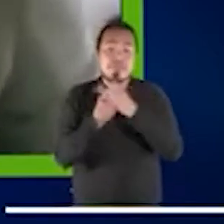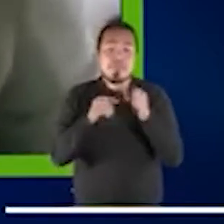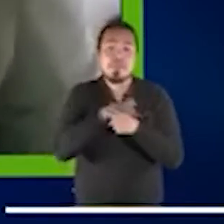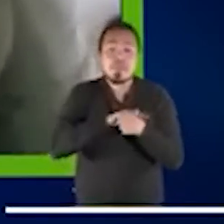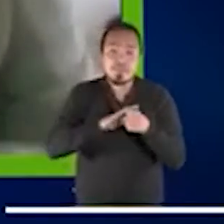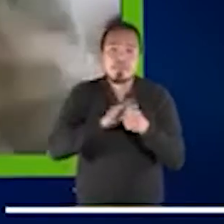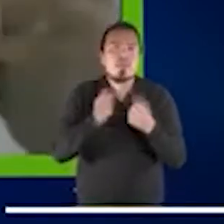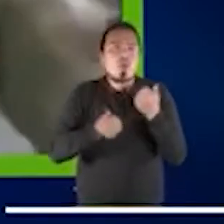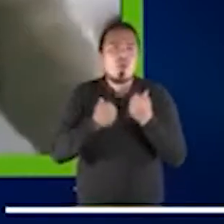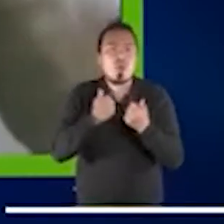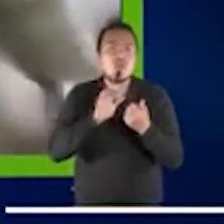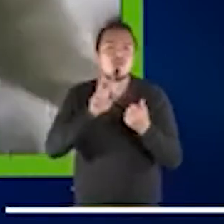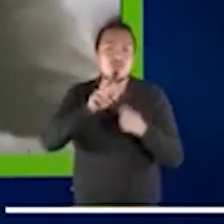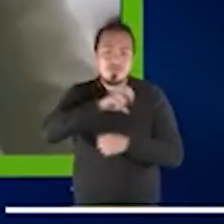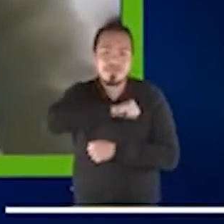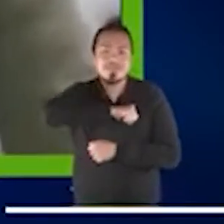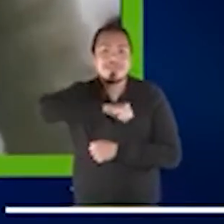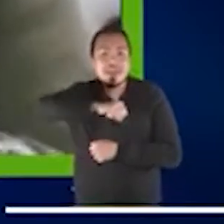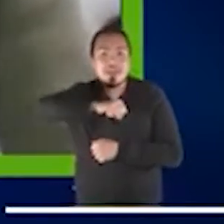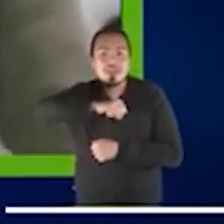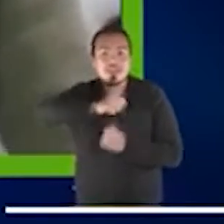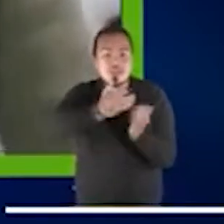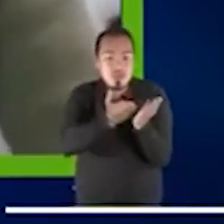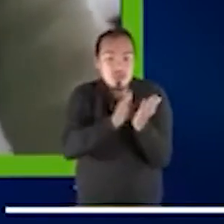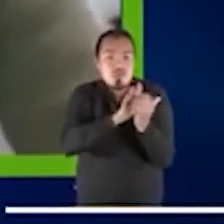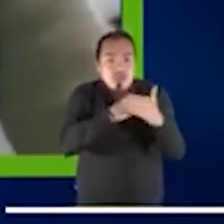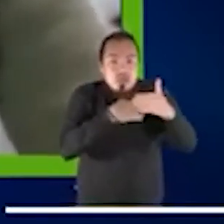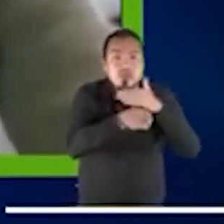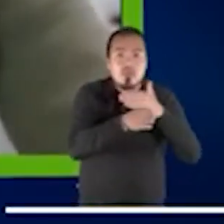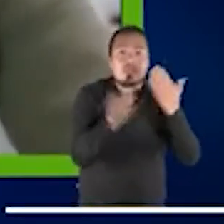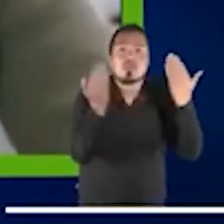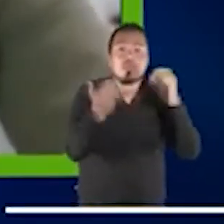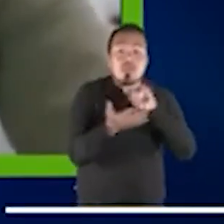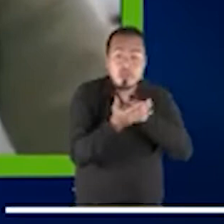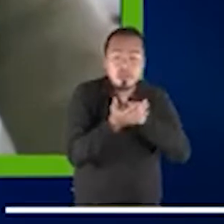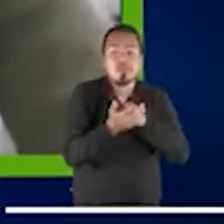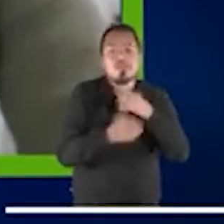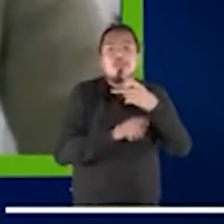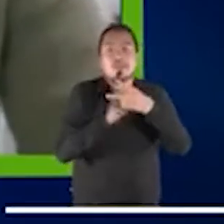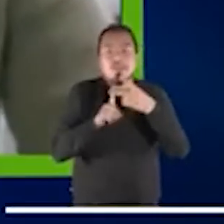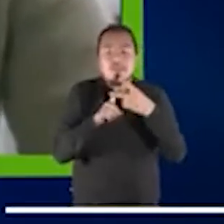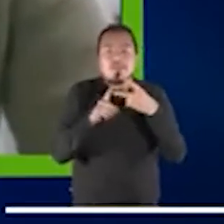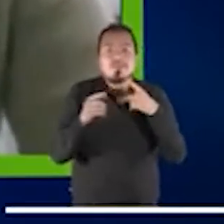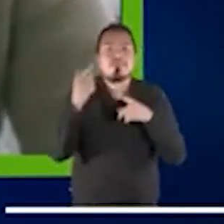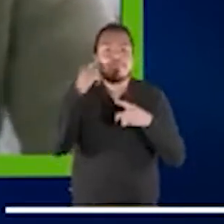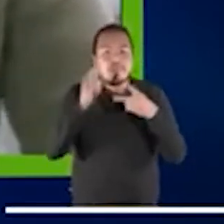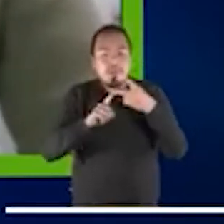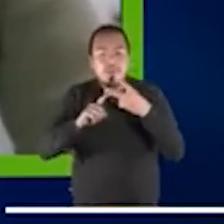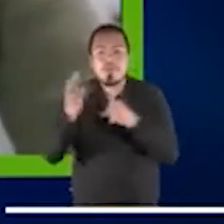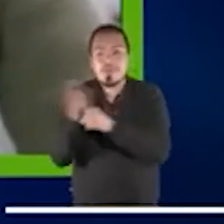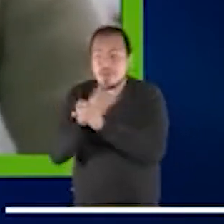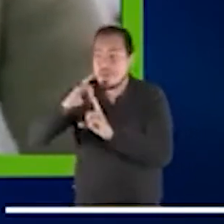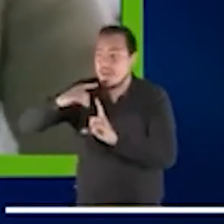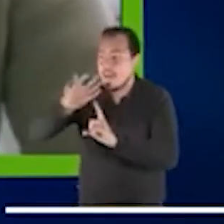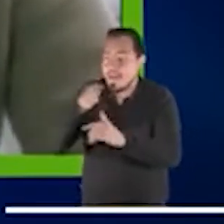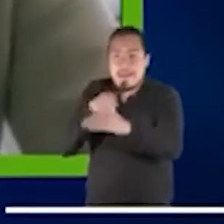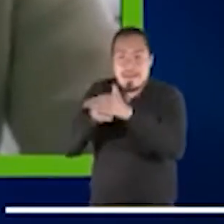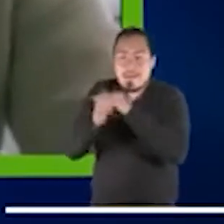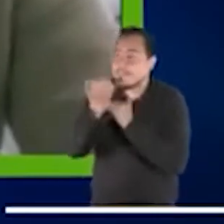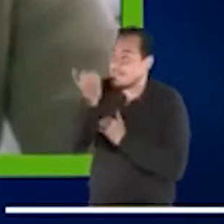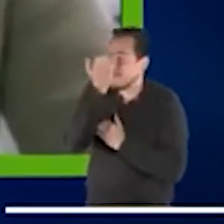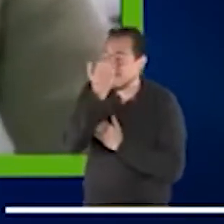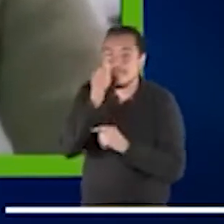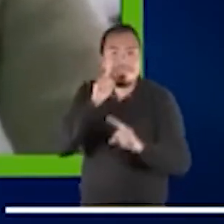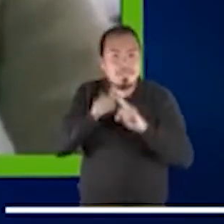el derecho a la educación. Y aquí están los conflictos derivados o los problemas derivados de la brecha digital, la falta de acceso al sistema